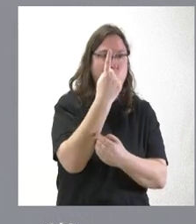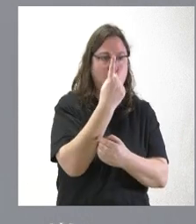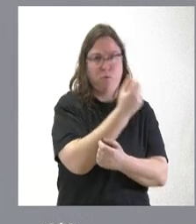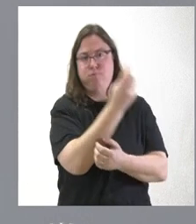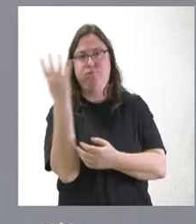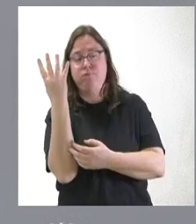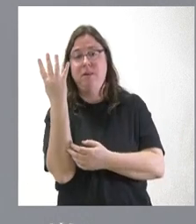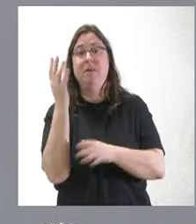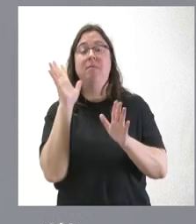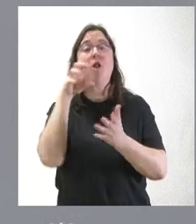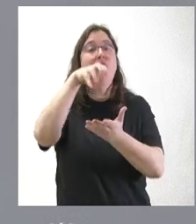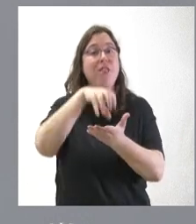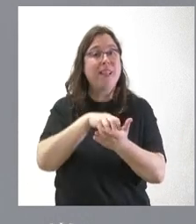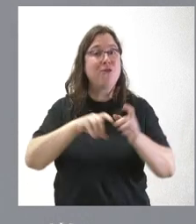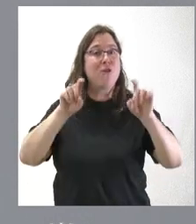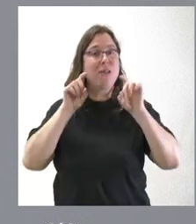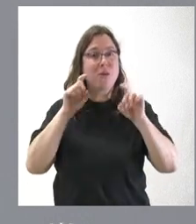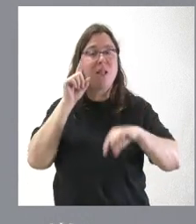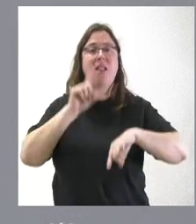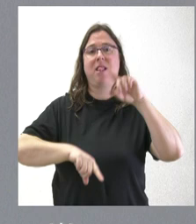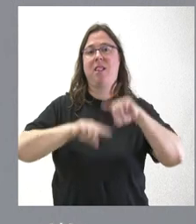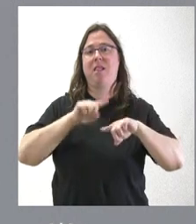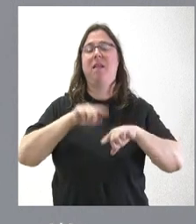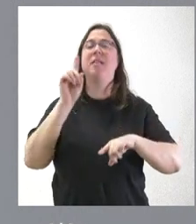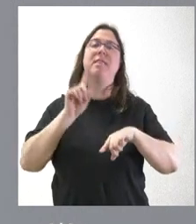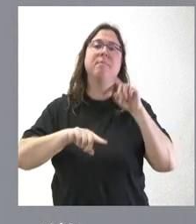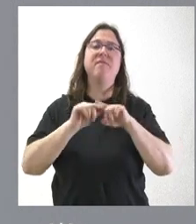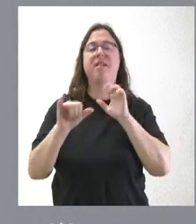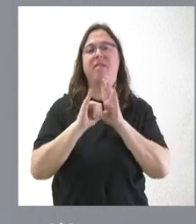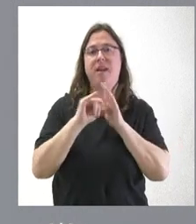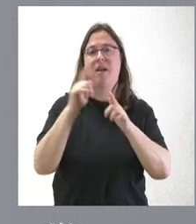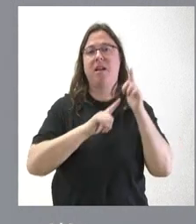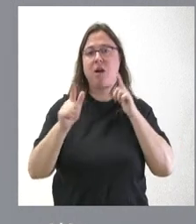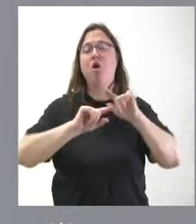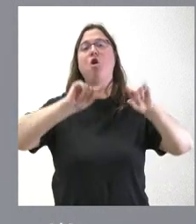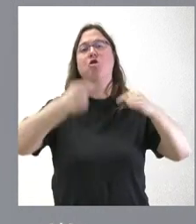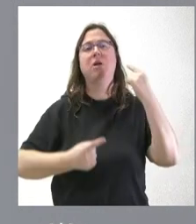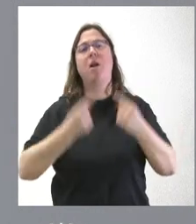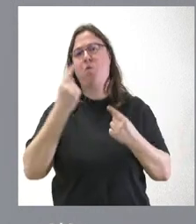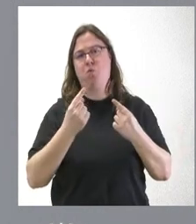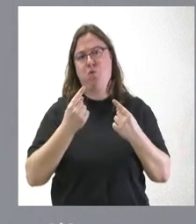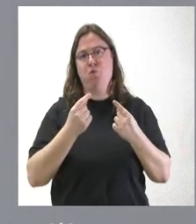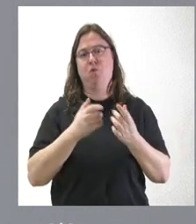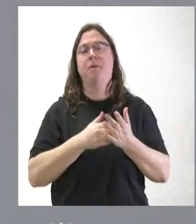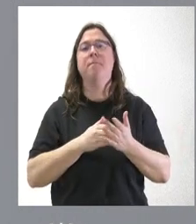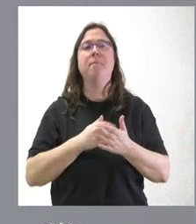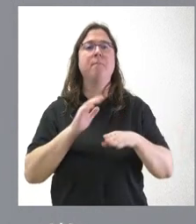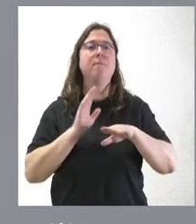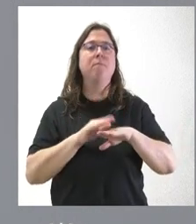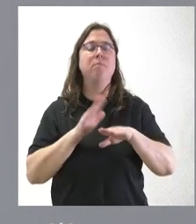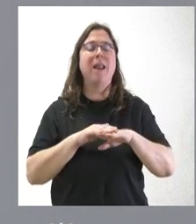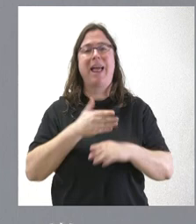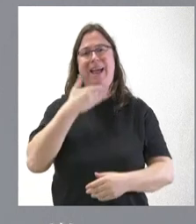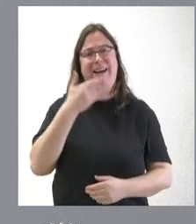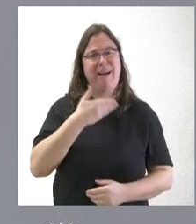pero ya el centro educativo a veces, en función de la proximidad, pues puede ir contratando a algunos de los suministros de calefacción